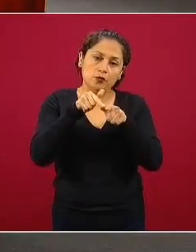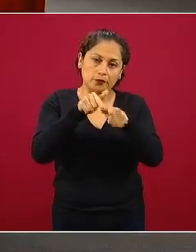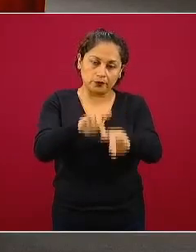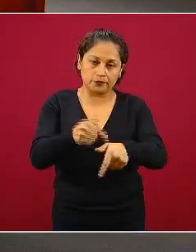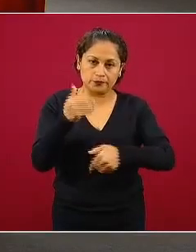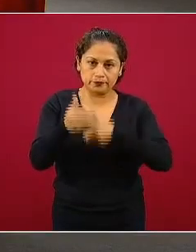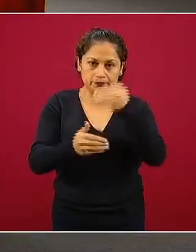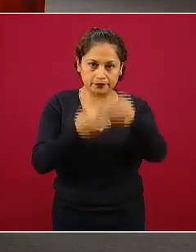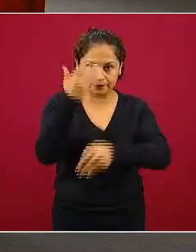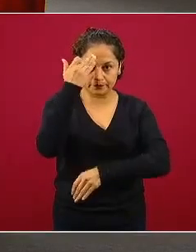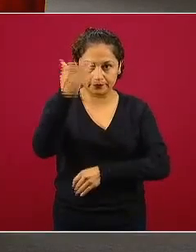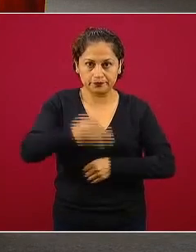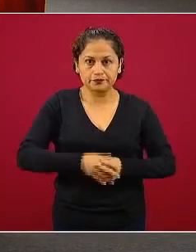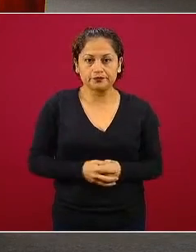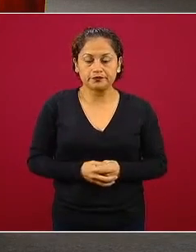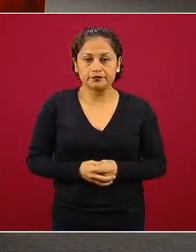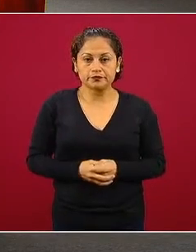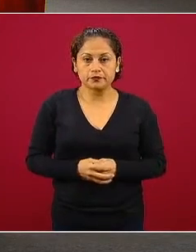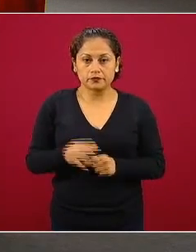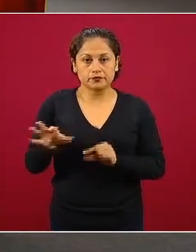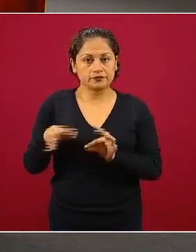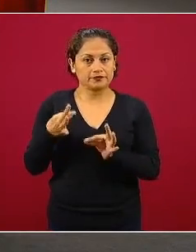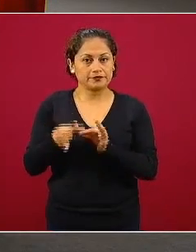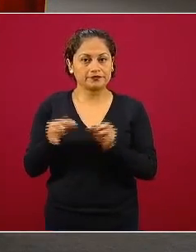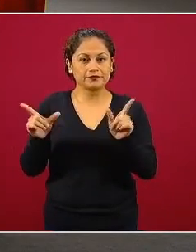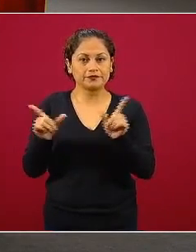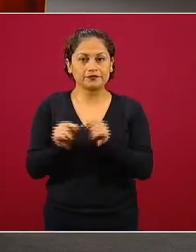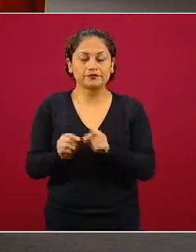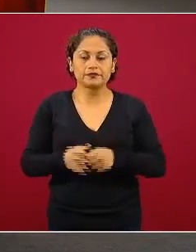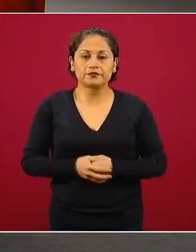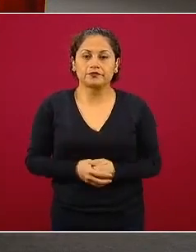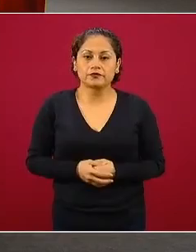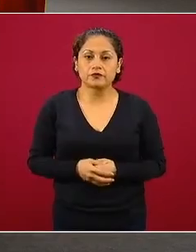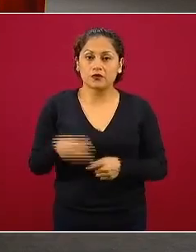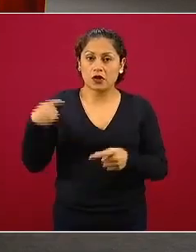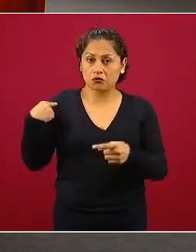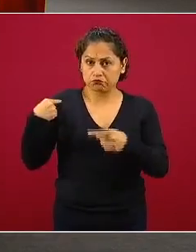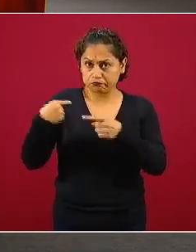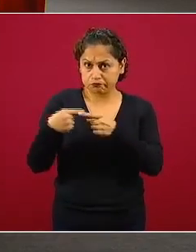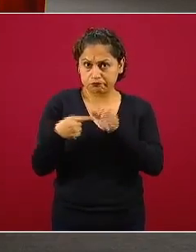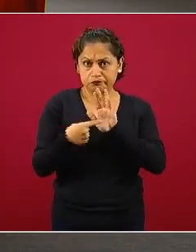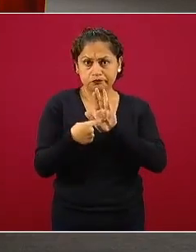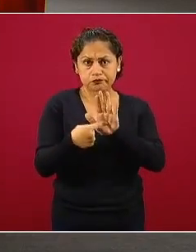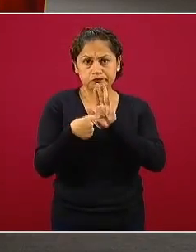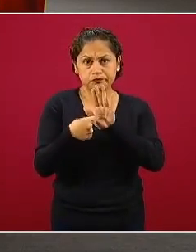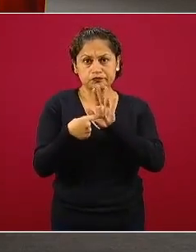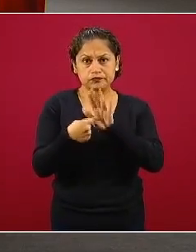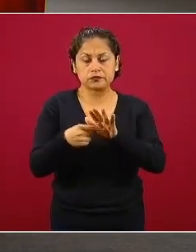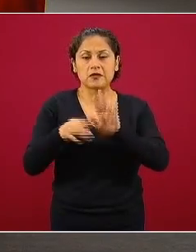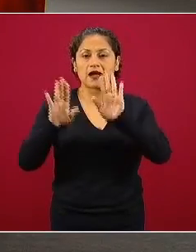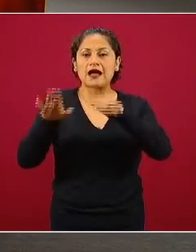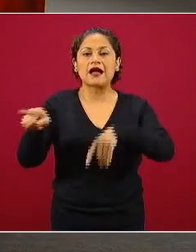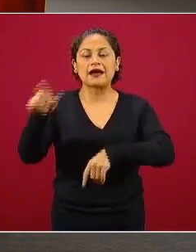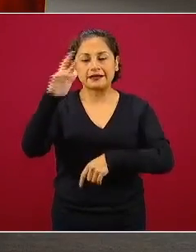ya acabó perfecto entonces esto es todo lo que ah los médicos